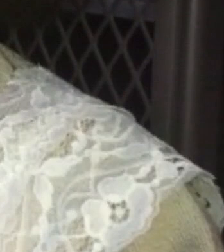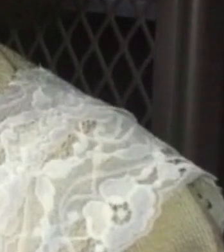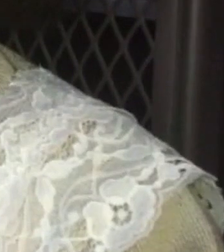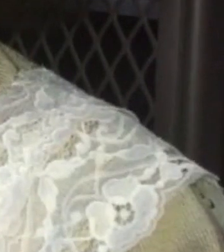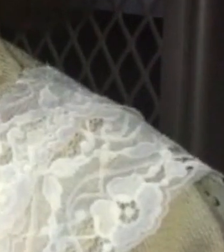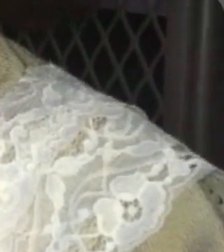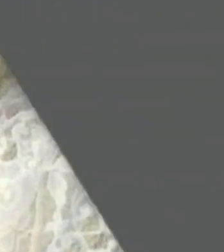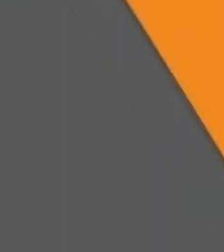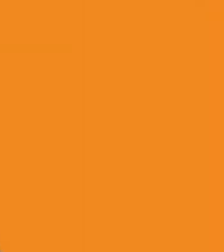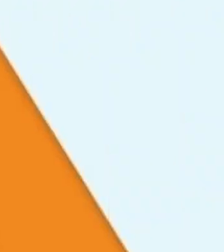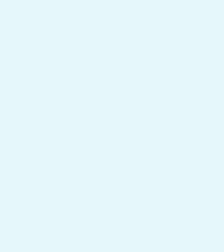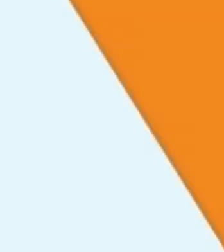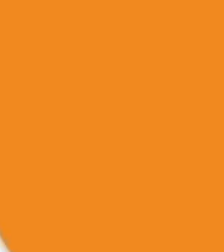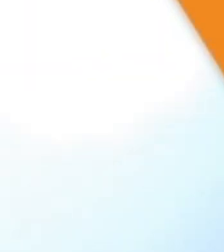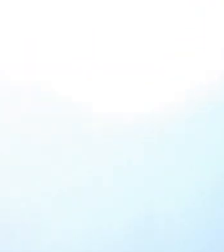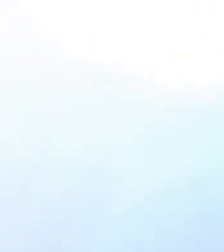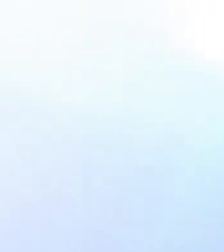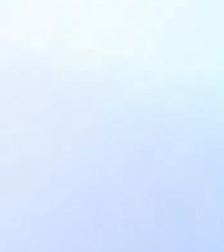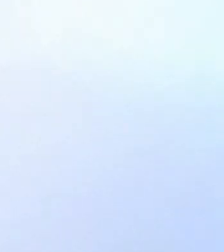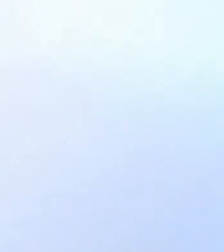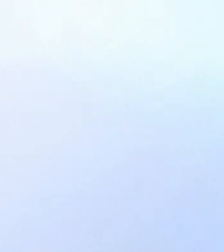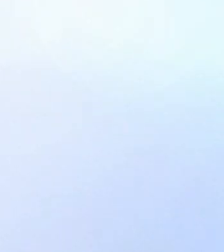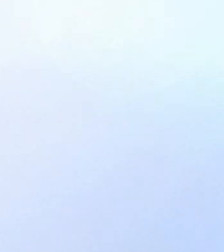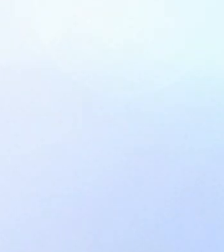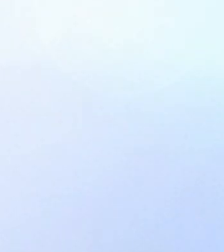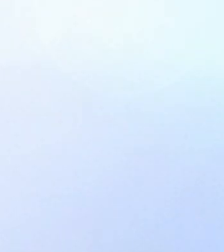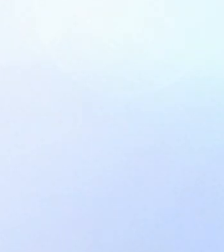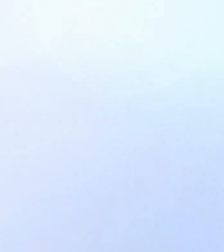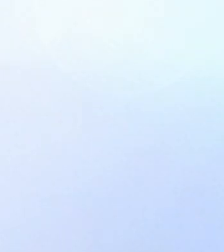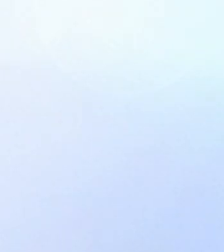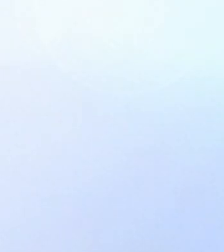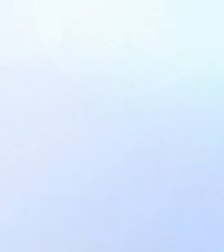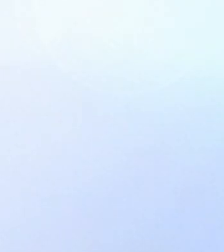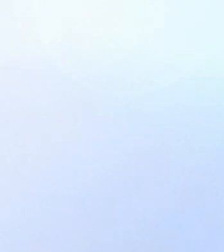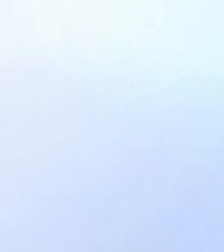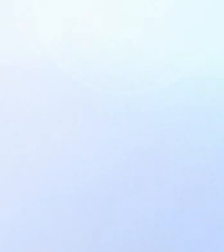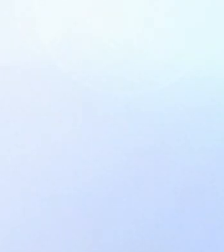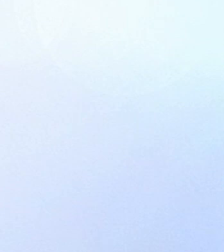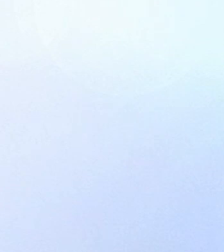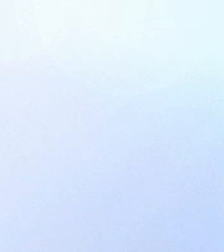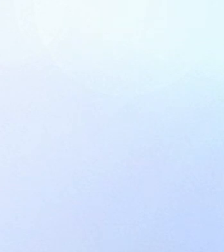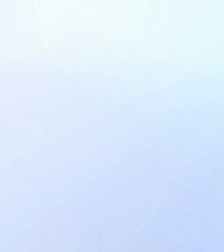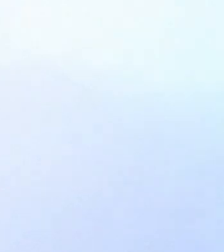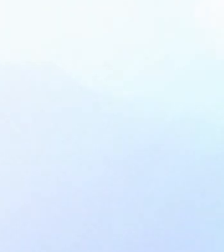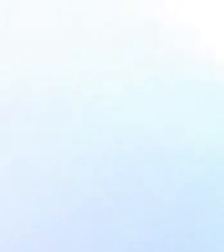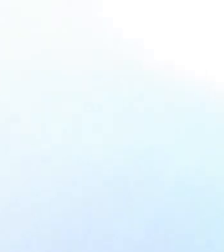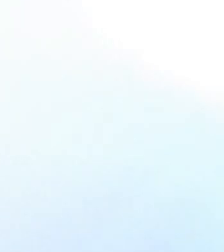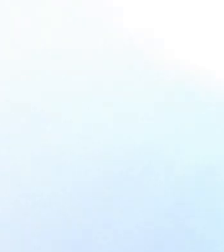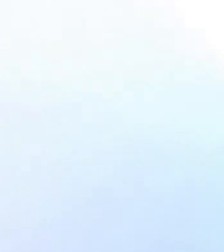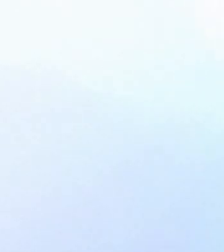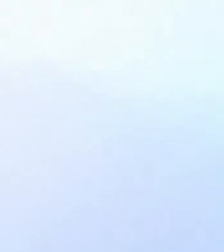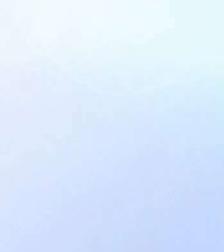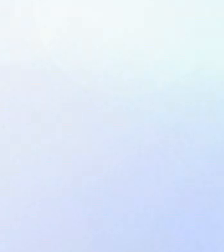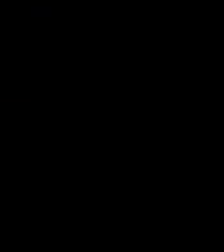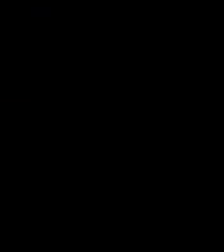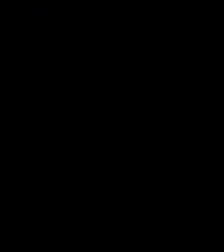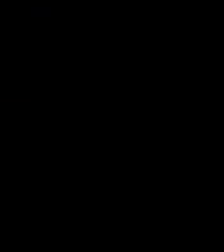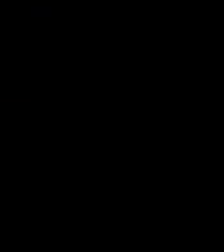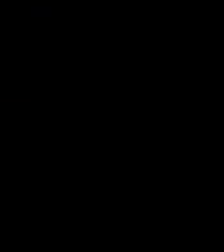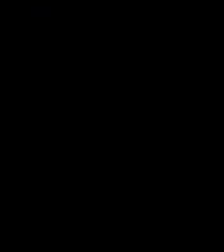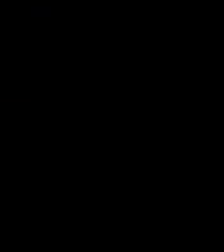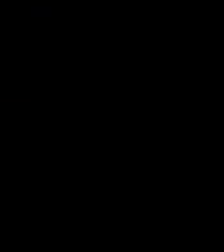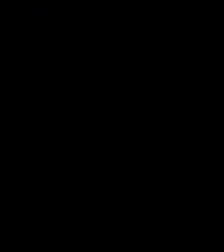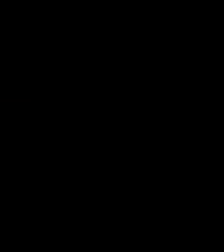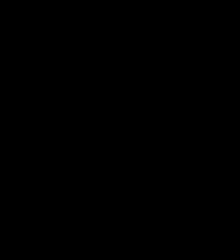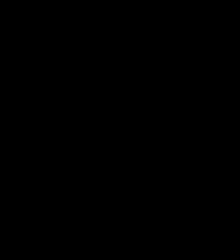Soy una abuela de verdad. La Abuela Sofía De lunes a viernes a las 5 de la tarde Aquí en